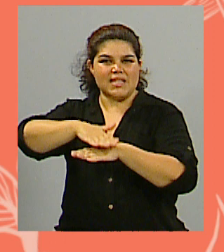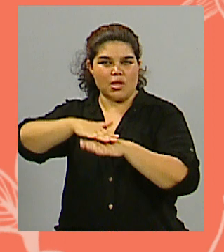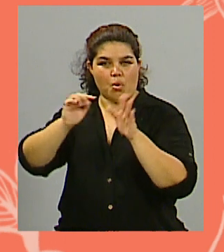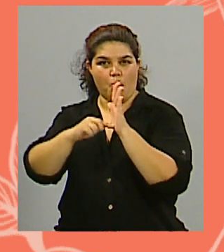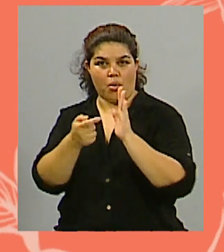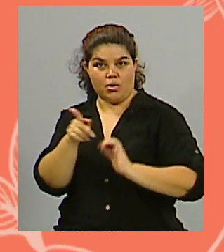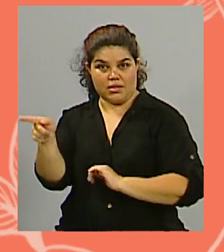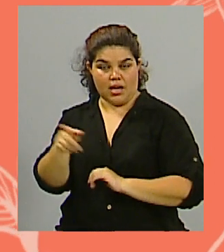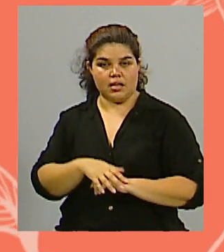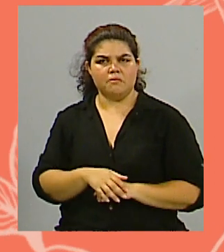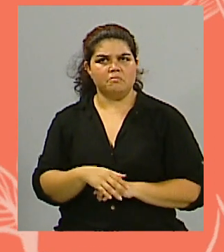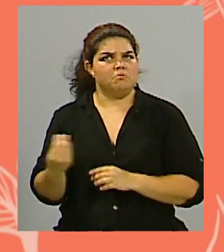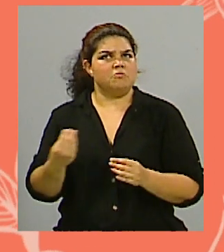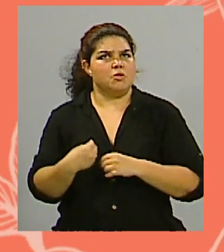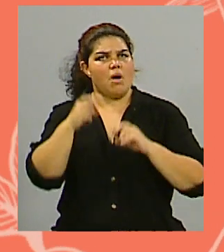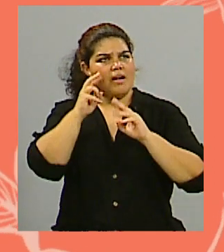mi análisis del 2023?